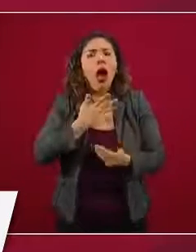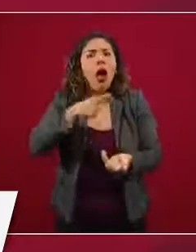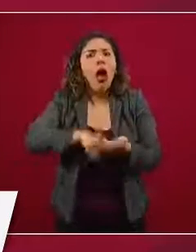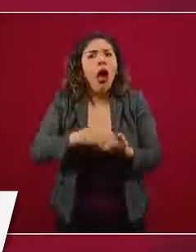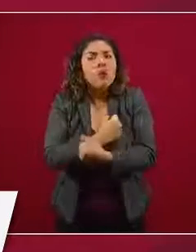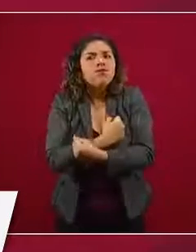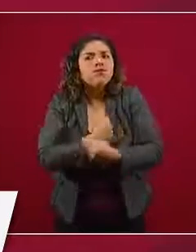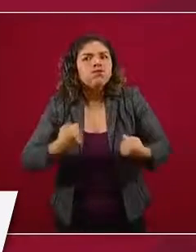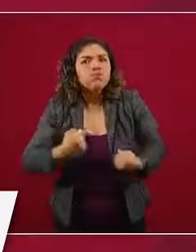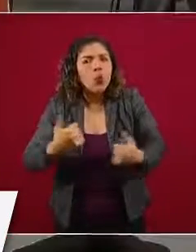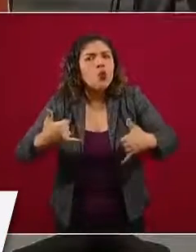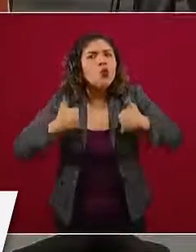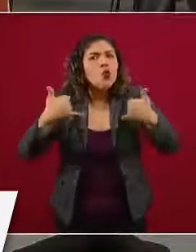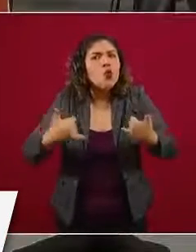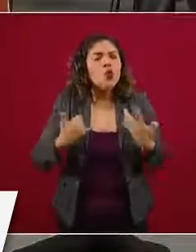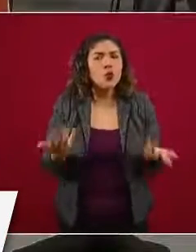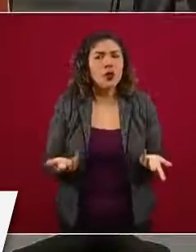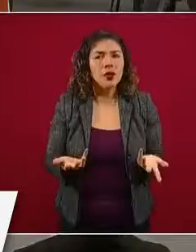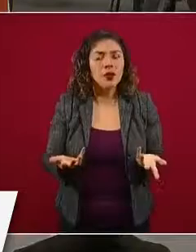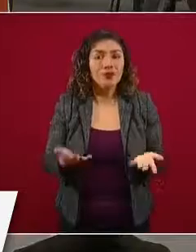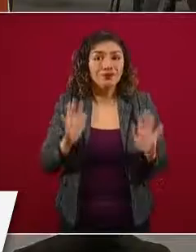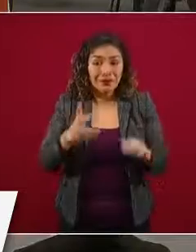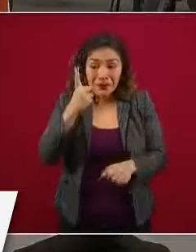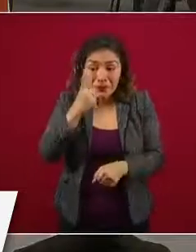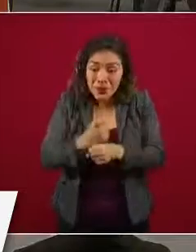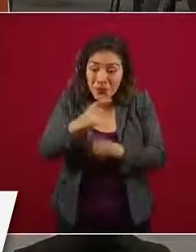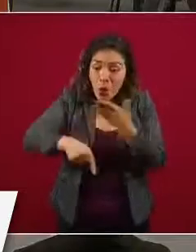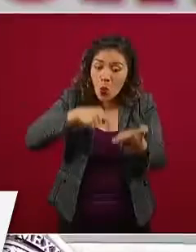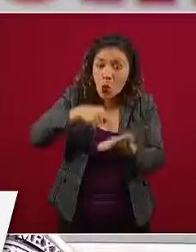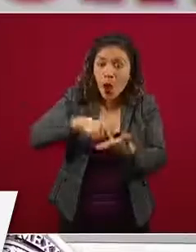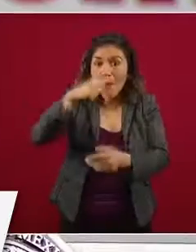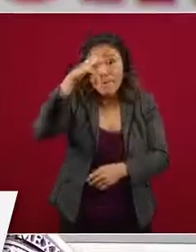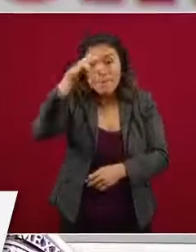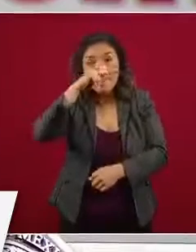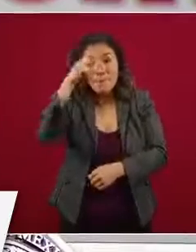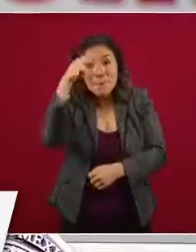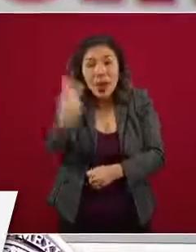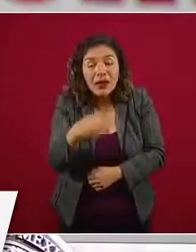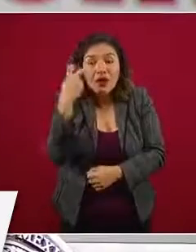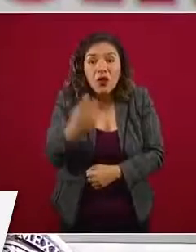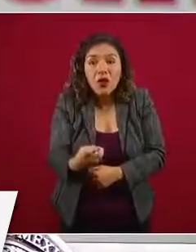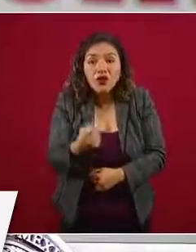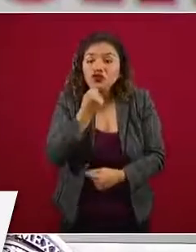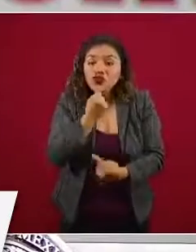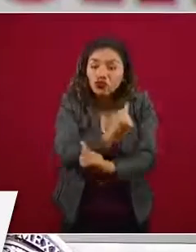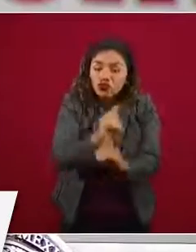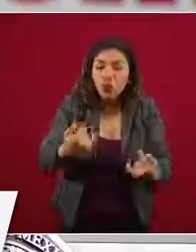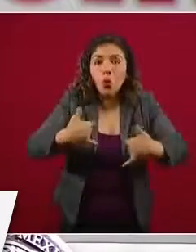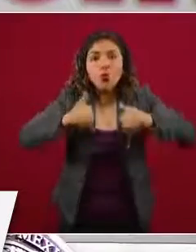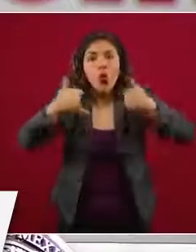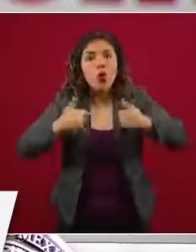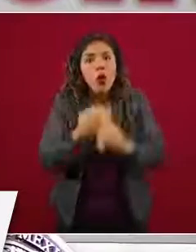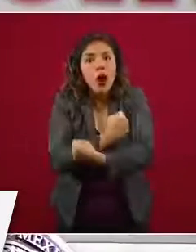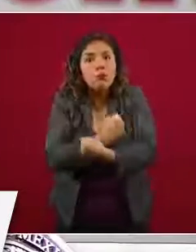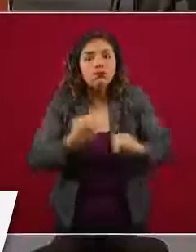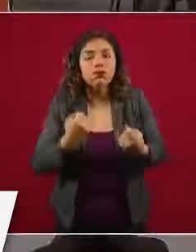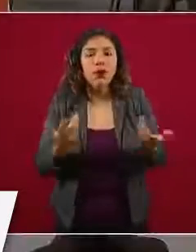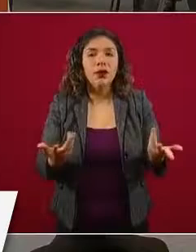sobrepeso o bien obesidad. Primer país del mundo en la niñez y en la juventud.